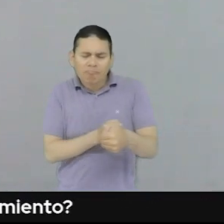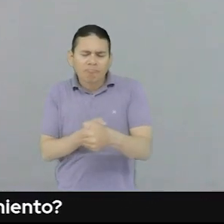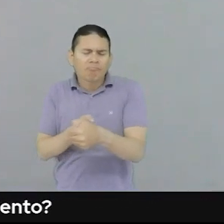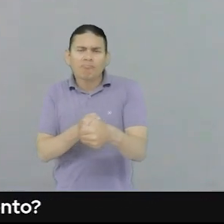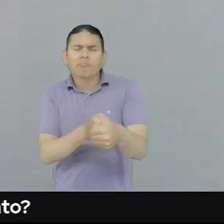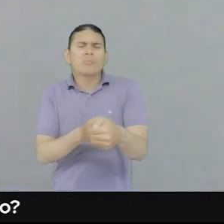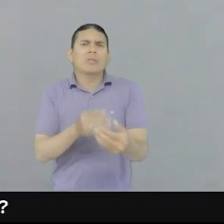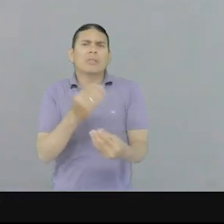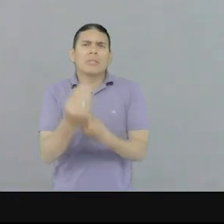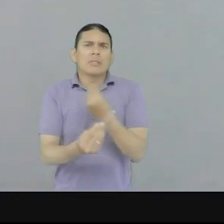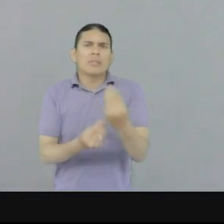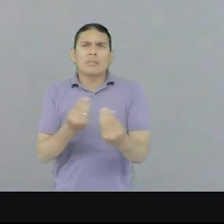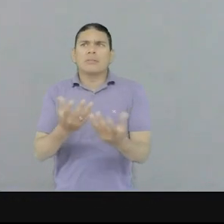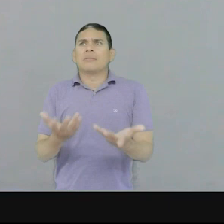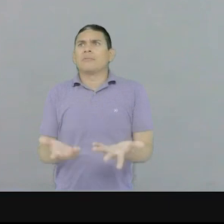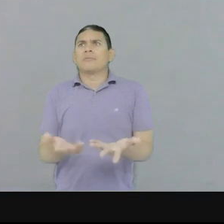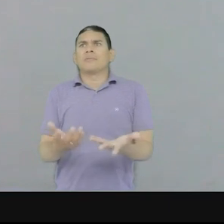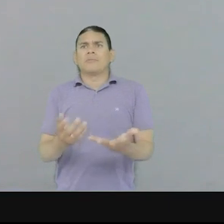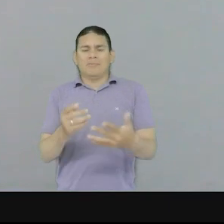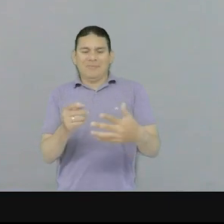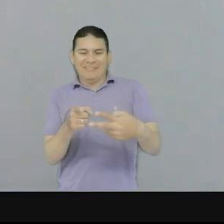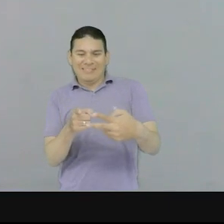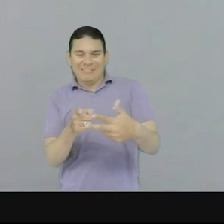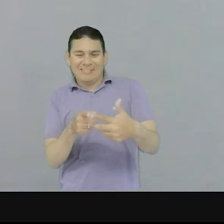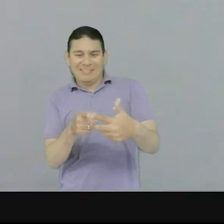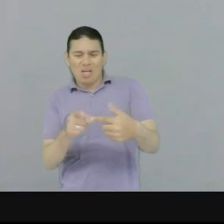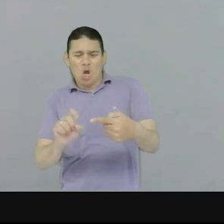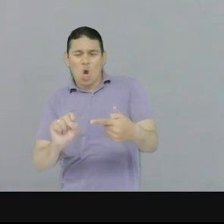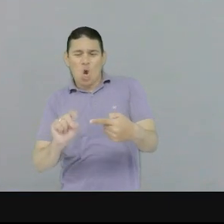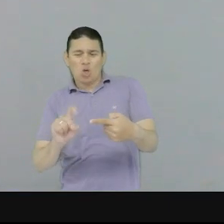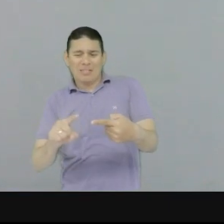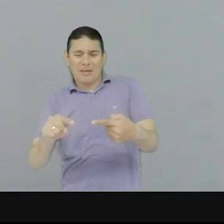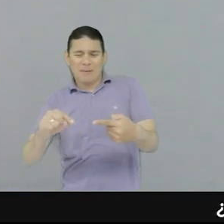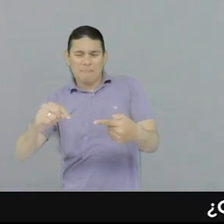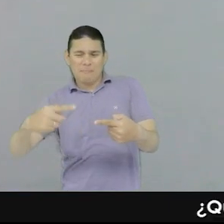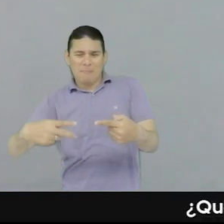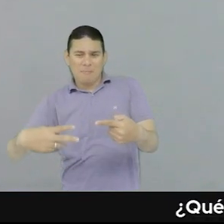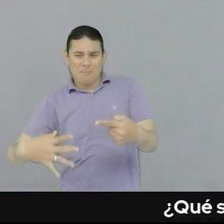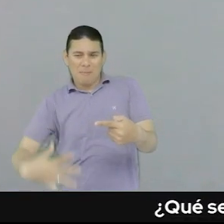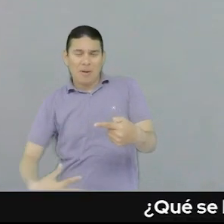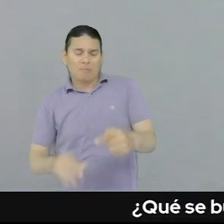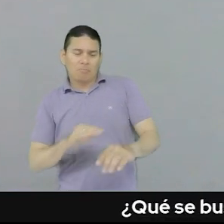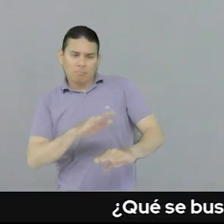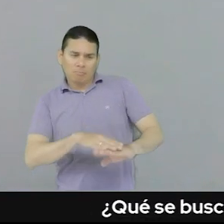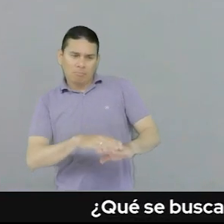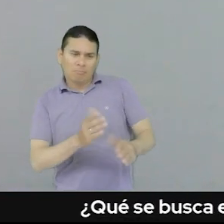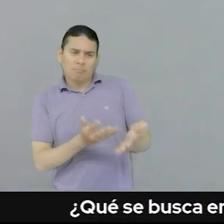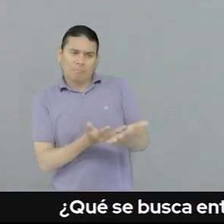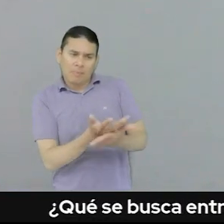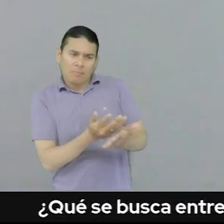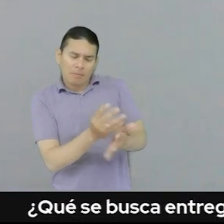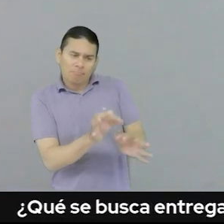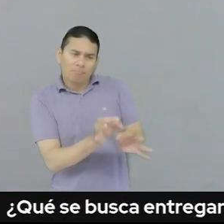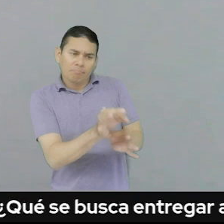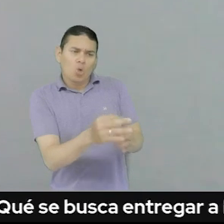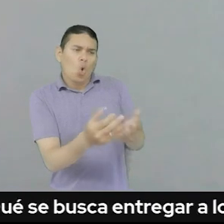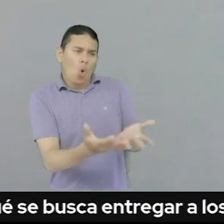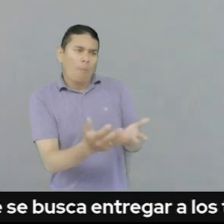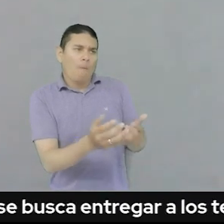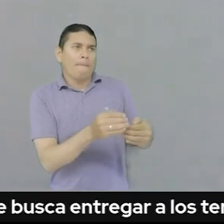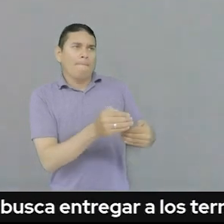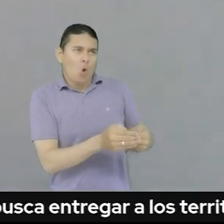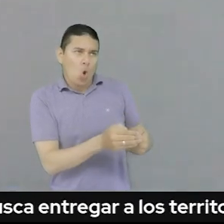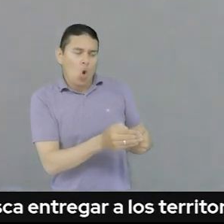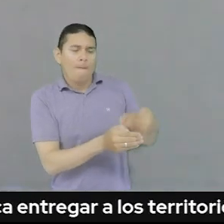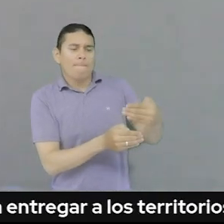lo que hacemos es que a través de 11 pasos se orienta a los territorios, a los municipios y a las localidades para que puedan